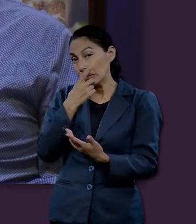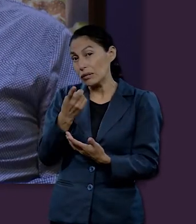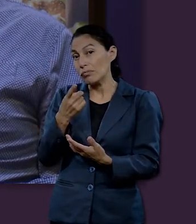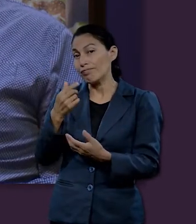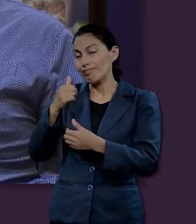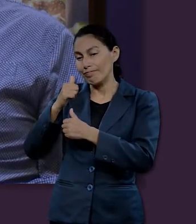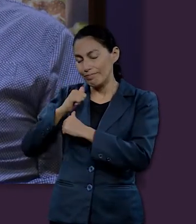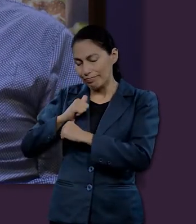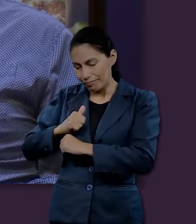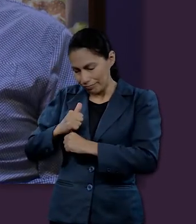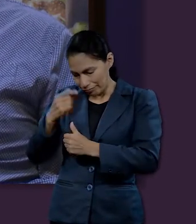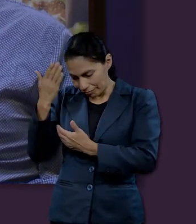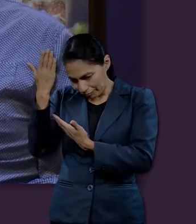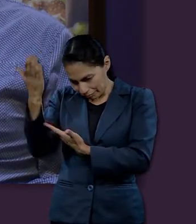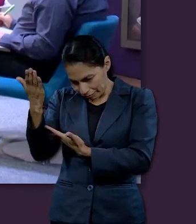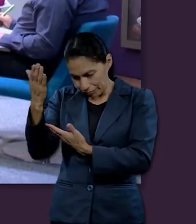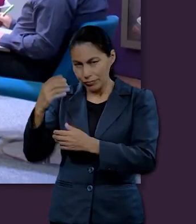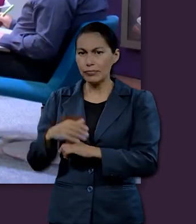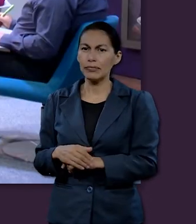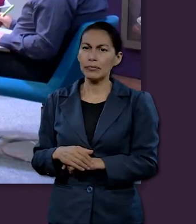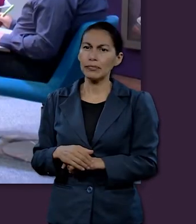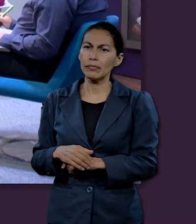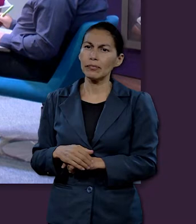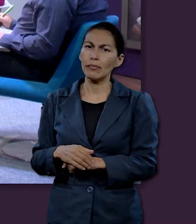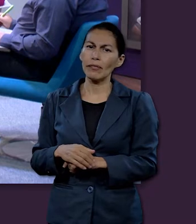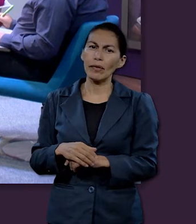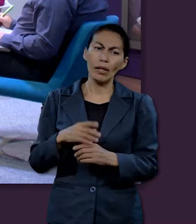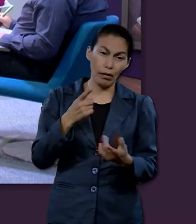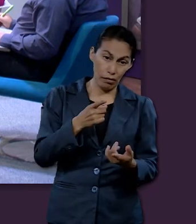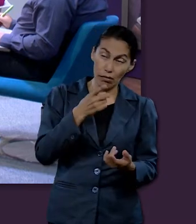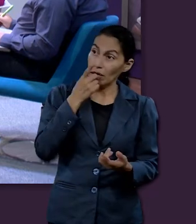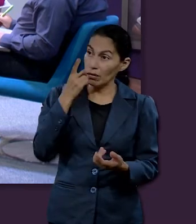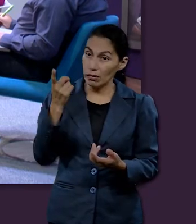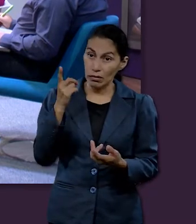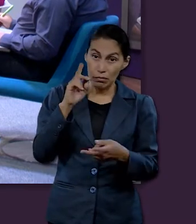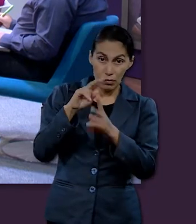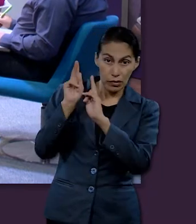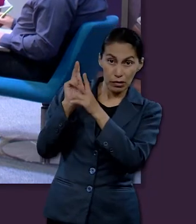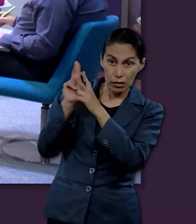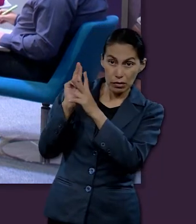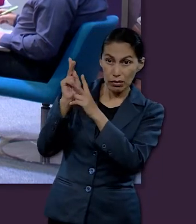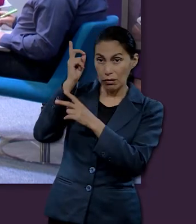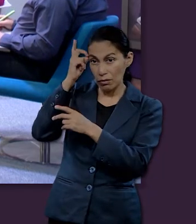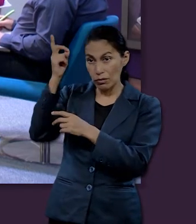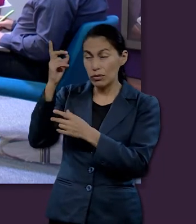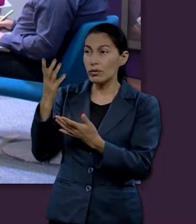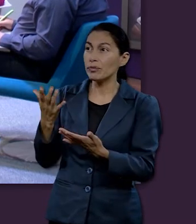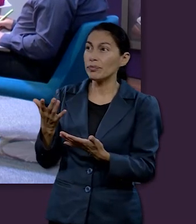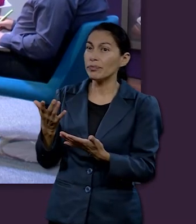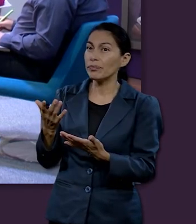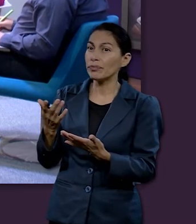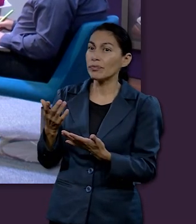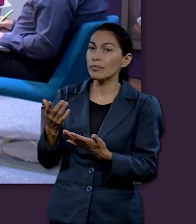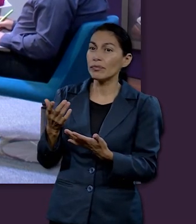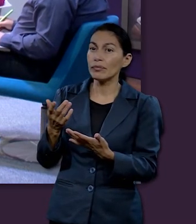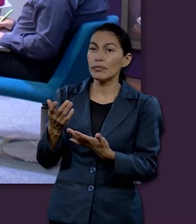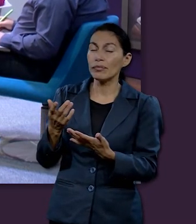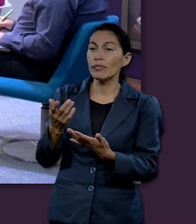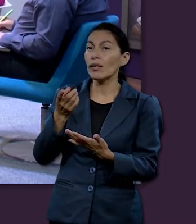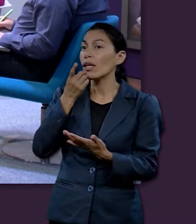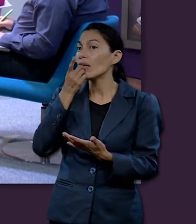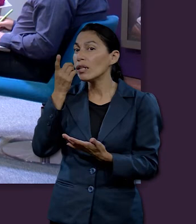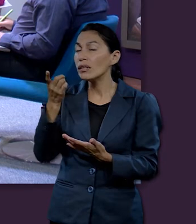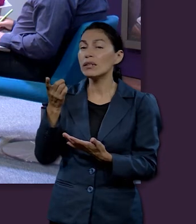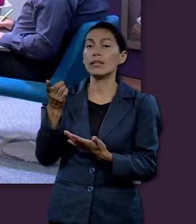total sometimiento, yo percibo. O sea, al final de cuentas, en este intercambio o el diálogo que tiene Job con